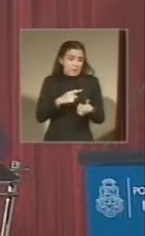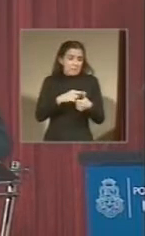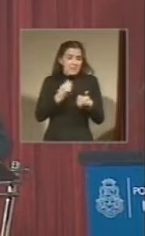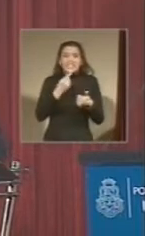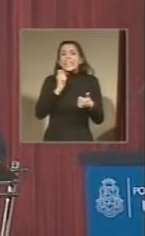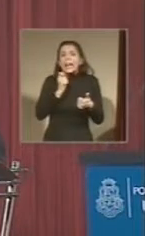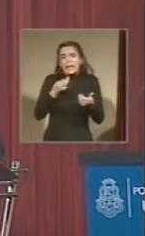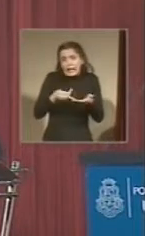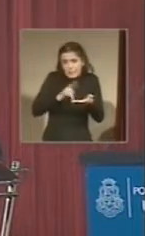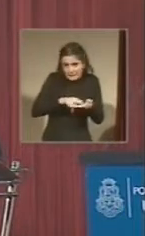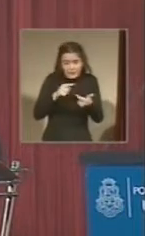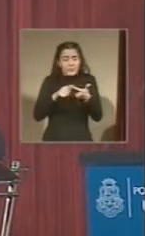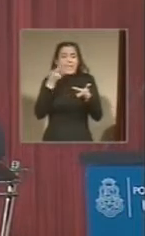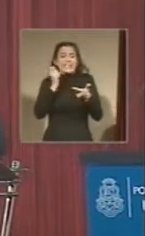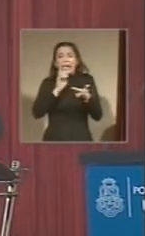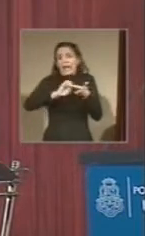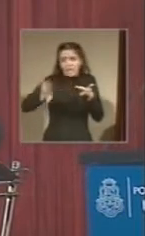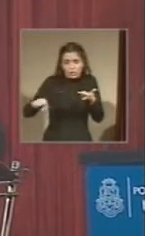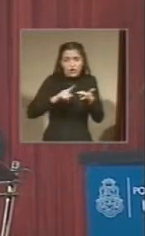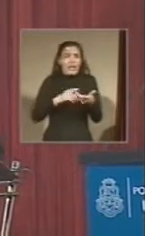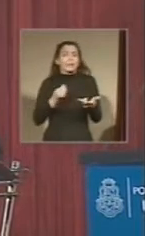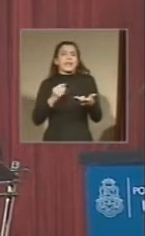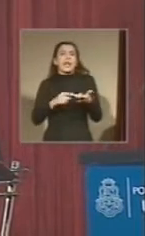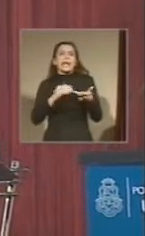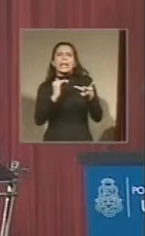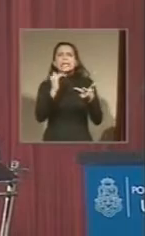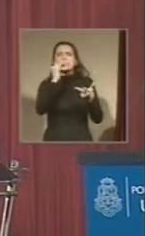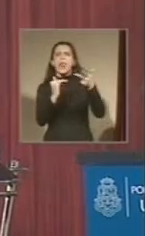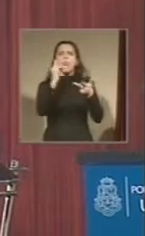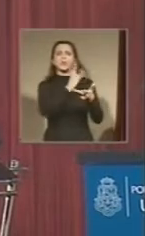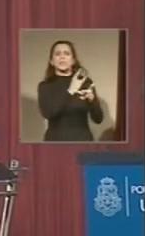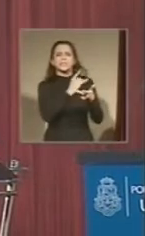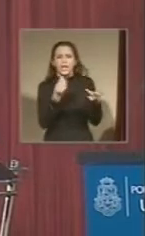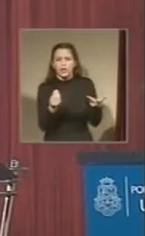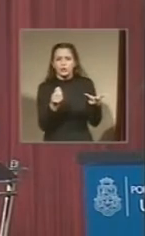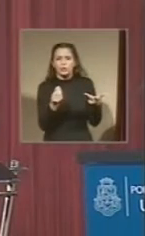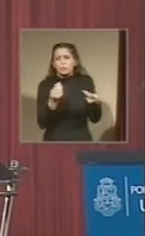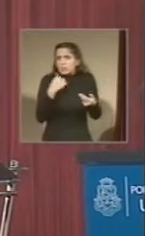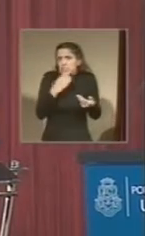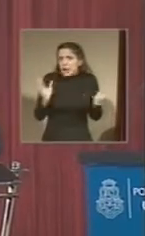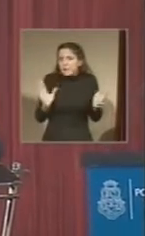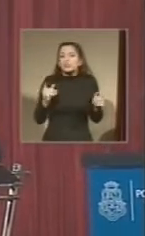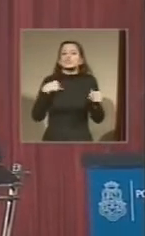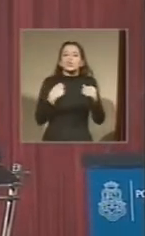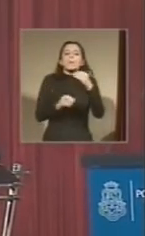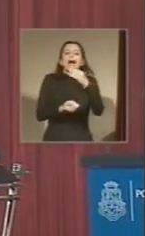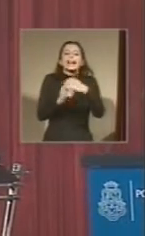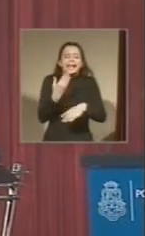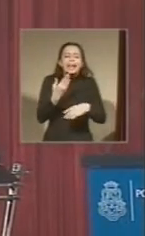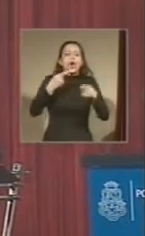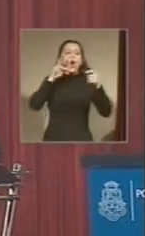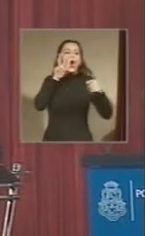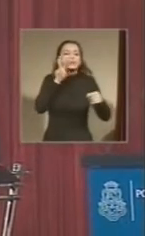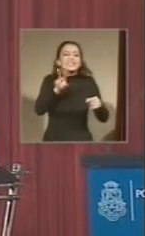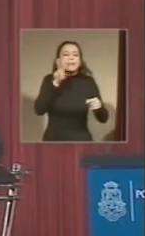termina. ¿Qué nivel de continuidad universitaria? Vamos a crear el observatorio de políticas educativas.